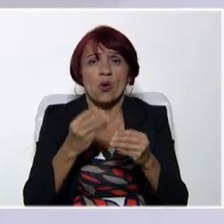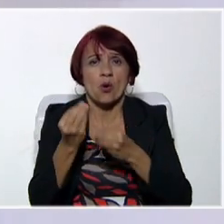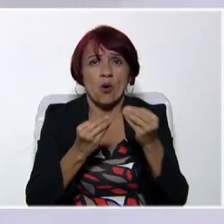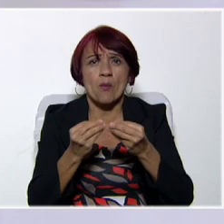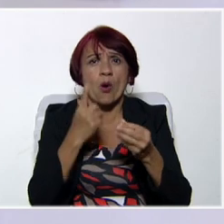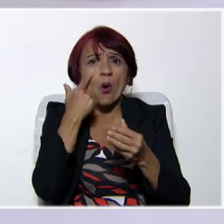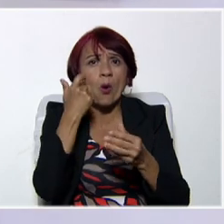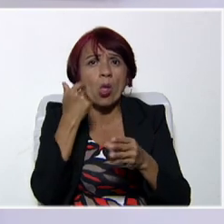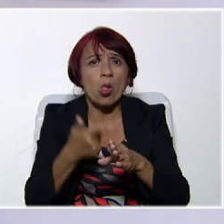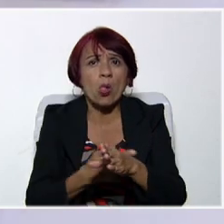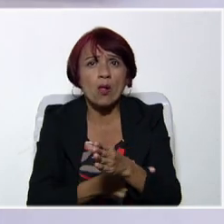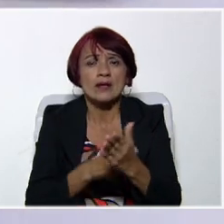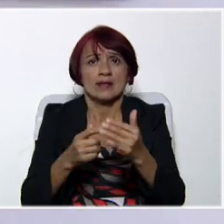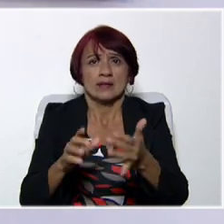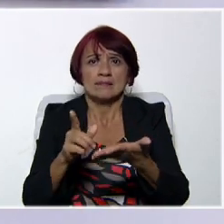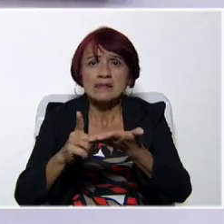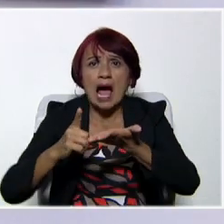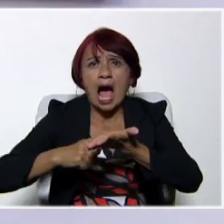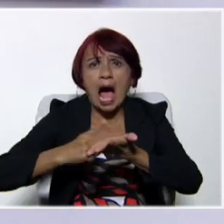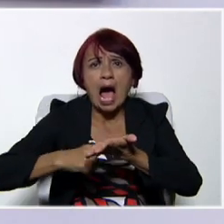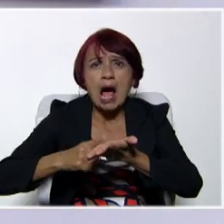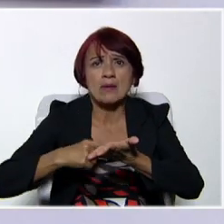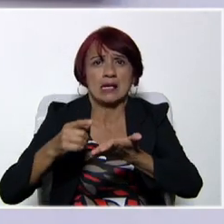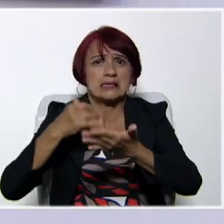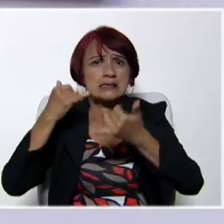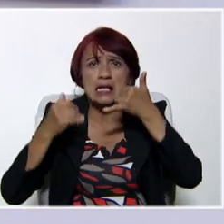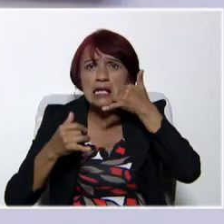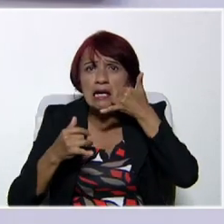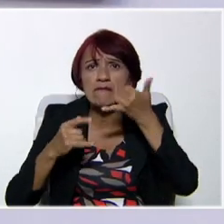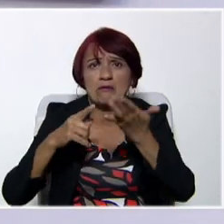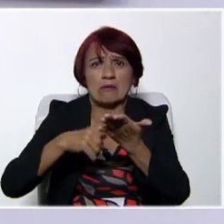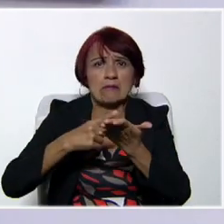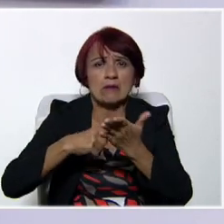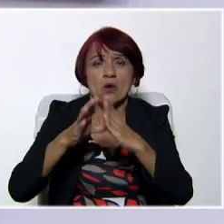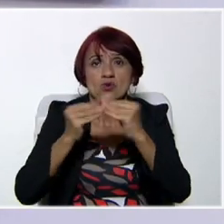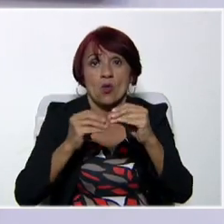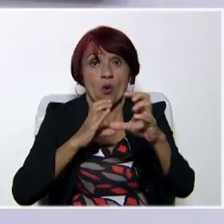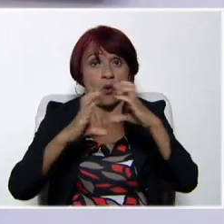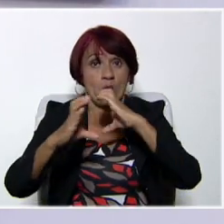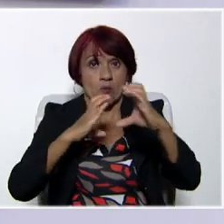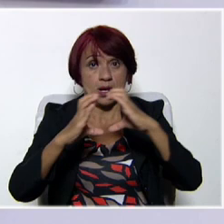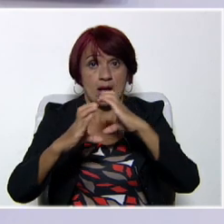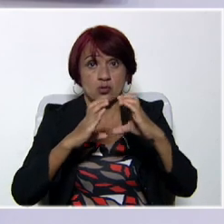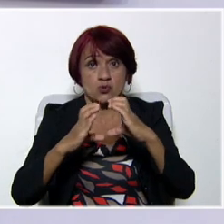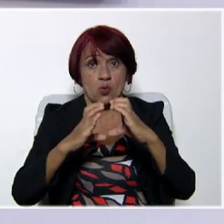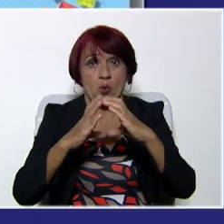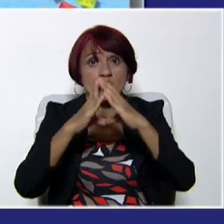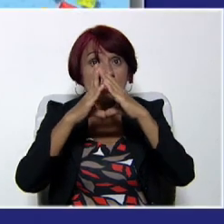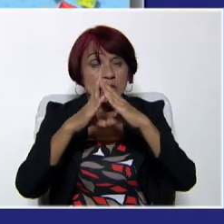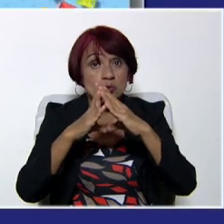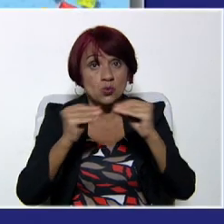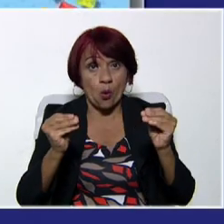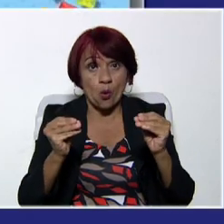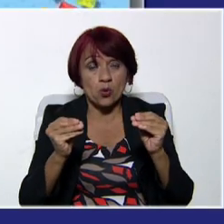pueden buscar información, pueden entretenerse a través de estos medios. La comunicación por medio de estos